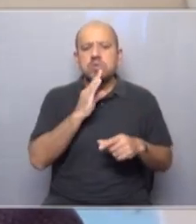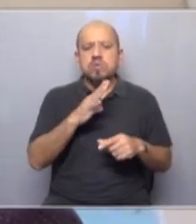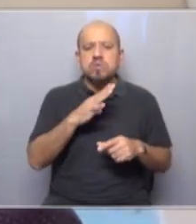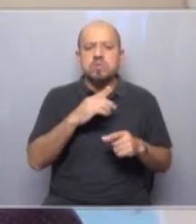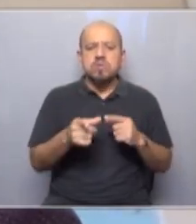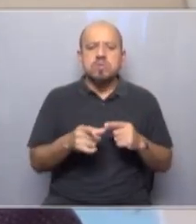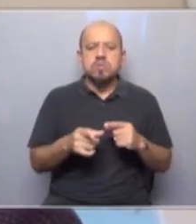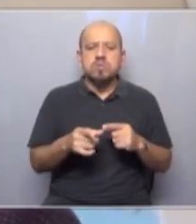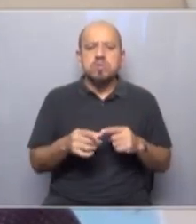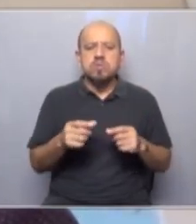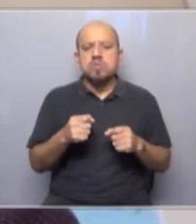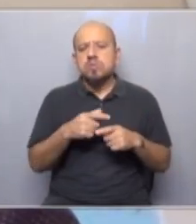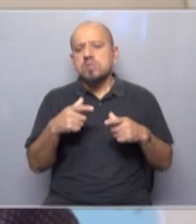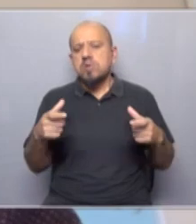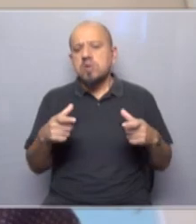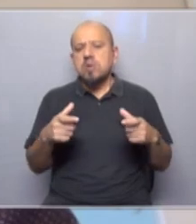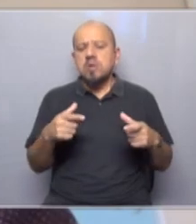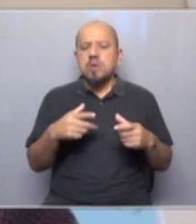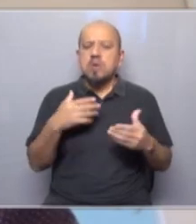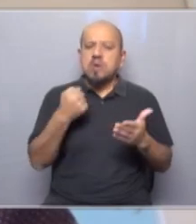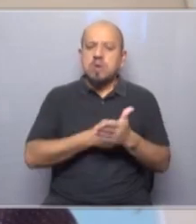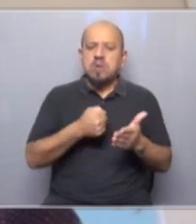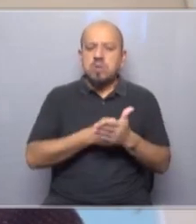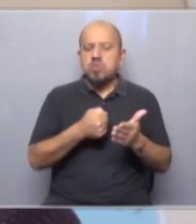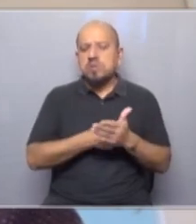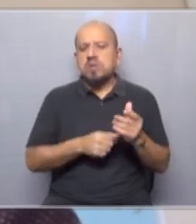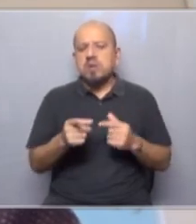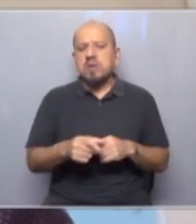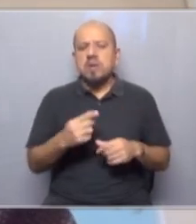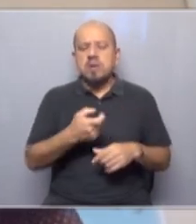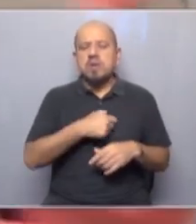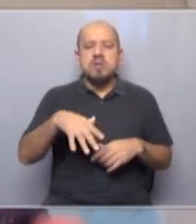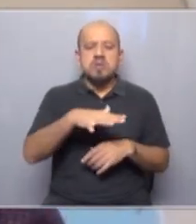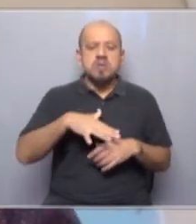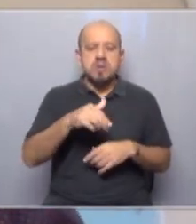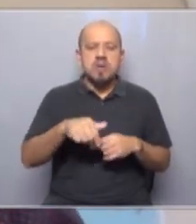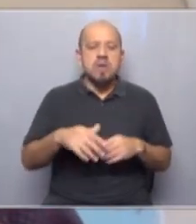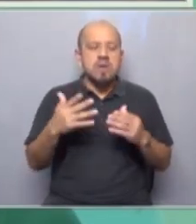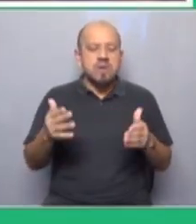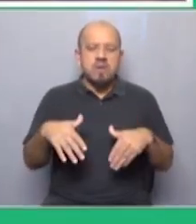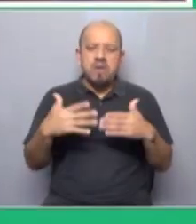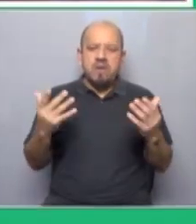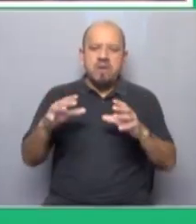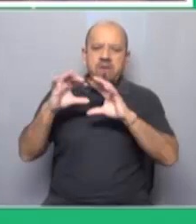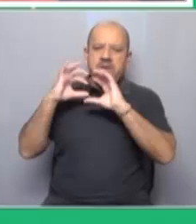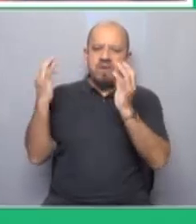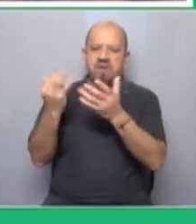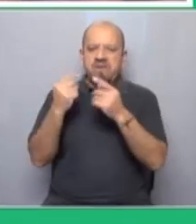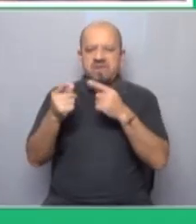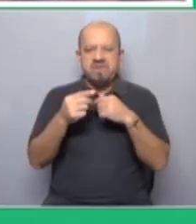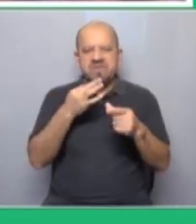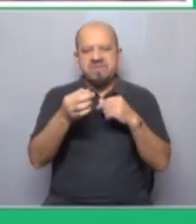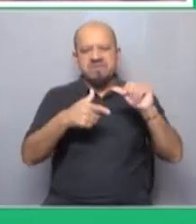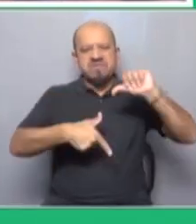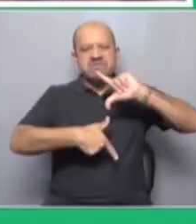cada vez más amplia y más intensa lucha de clase y lucha social por donde quiera alrededor del mundo. Estamos hablando de